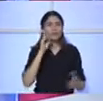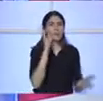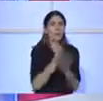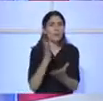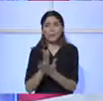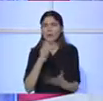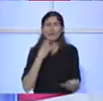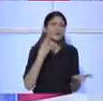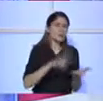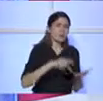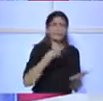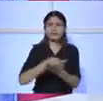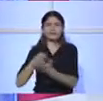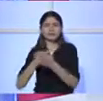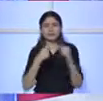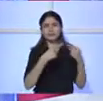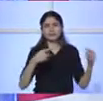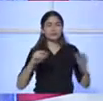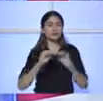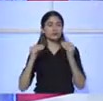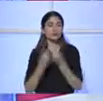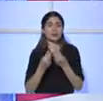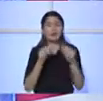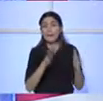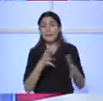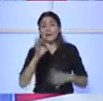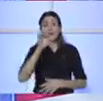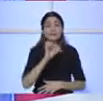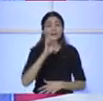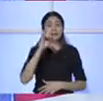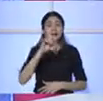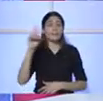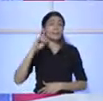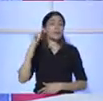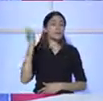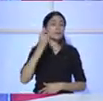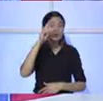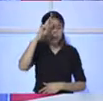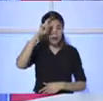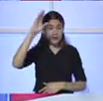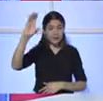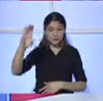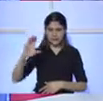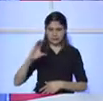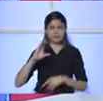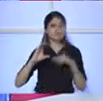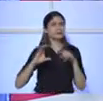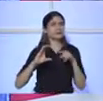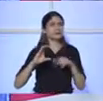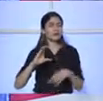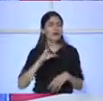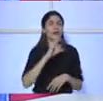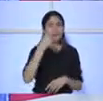demás, hemos obtenido aproximadamente 60 mil millones de guaraníes ya en efectivo para el Estado. Cash, en caja.